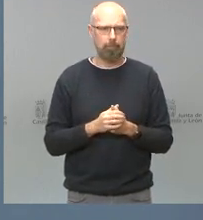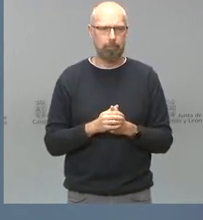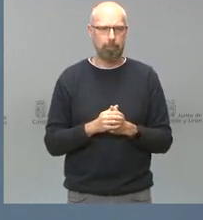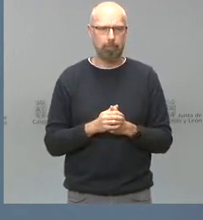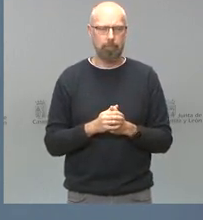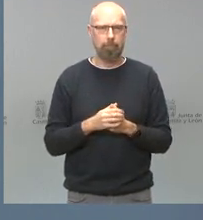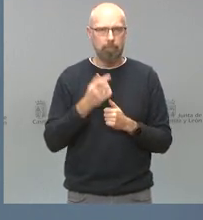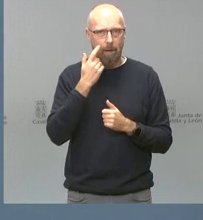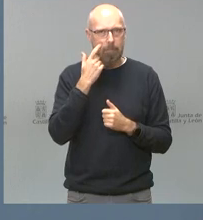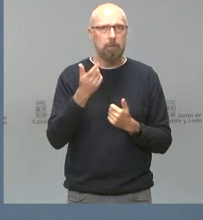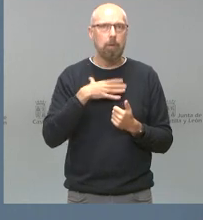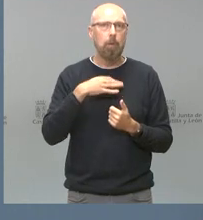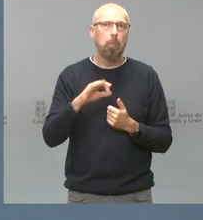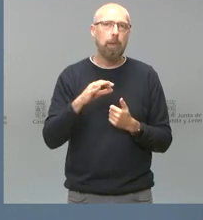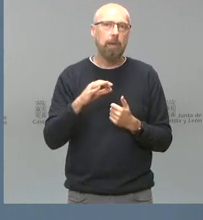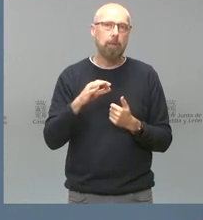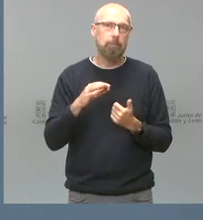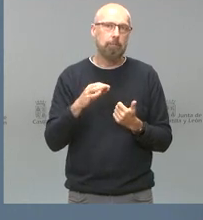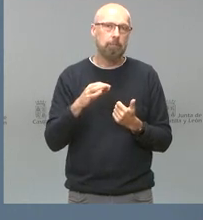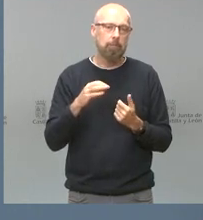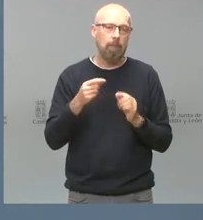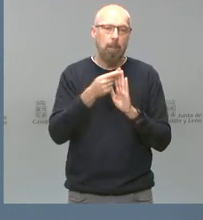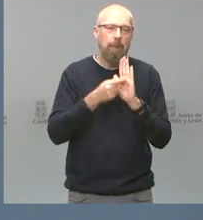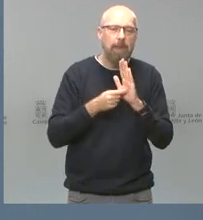León, ha resultado finalmente un fracaso. Gracias.